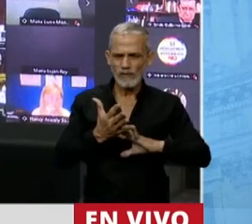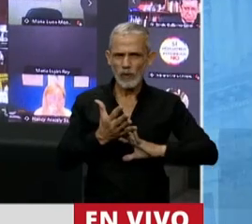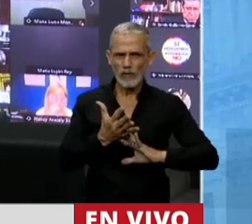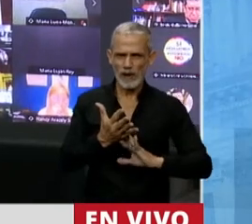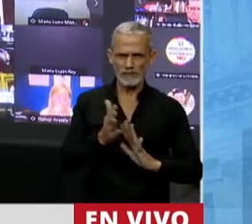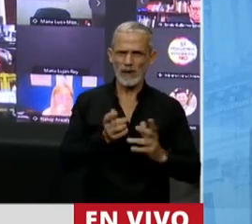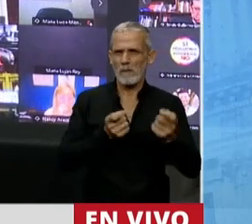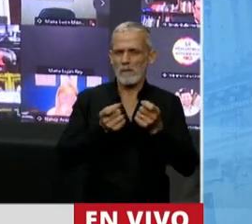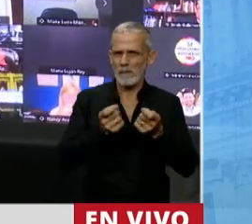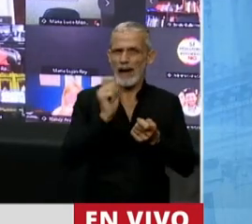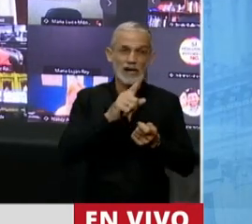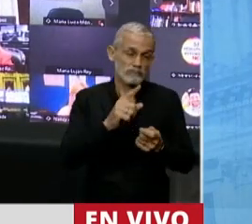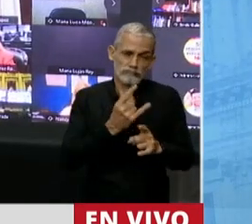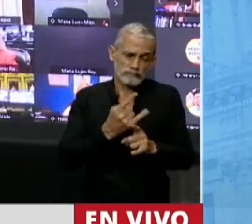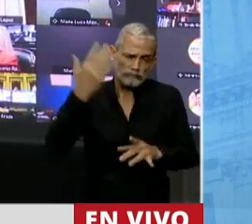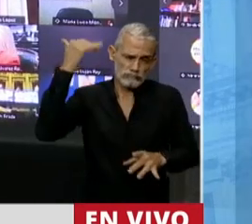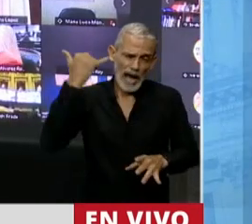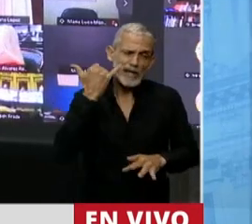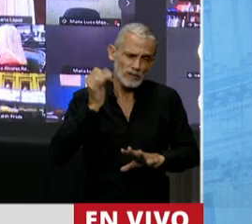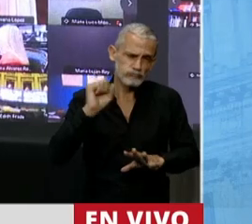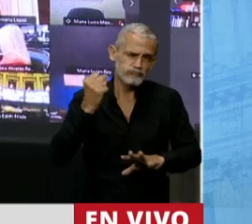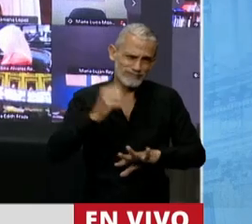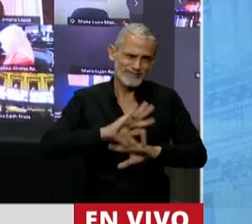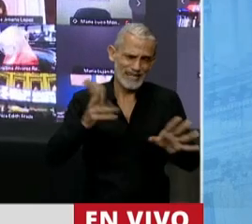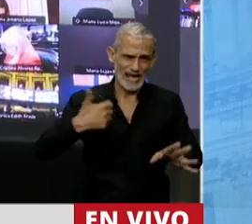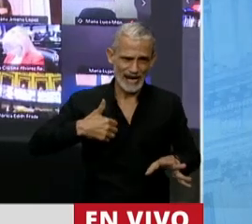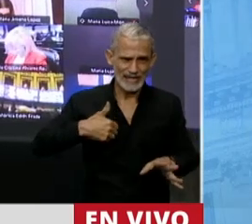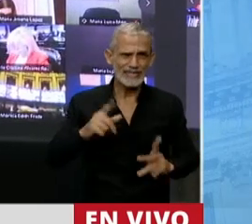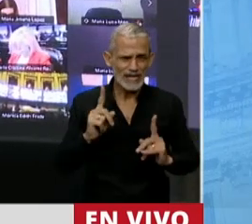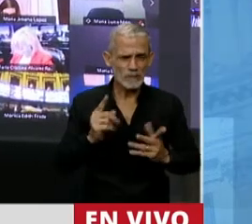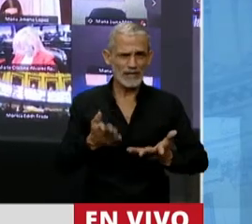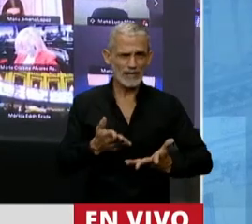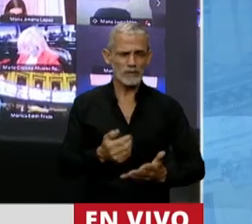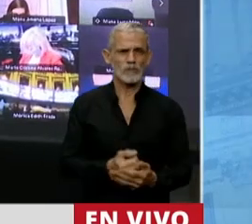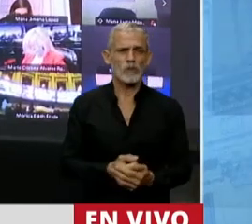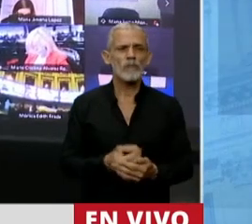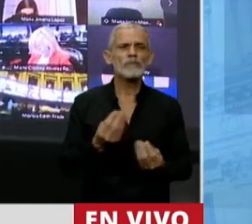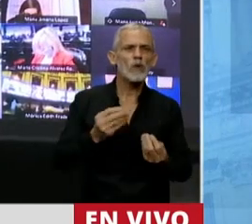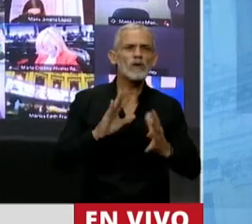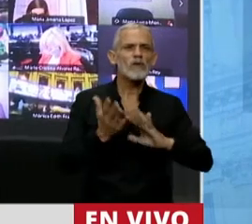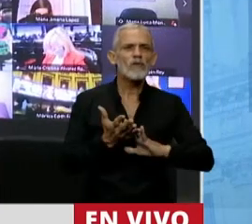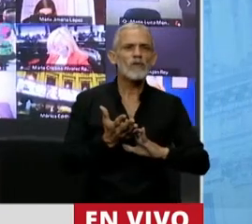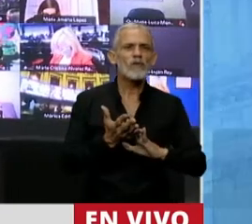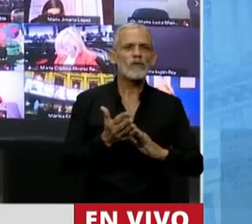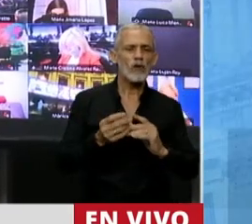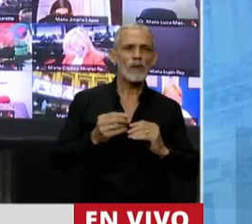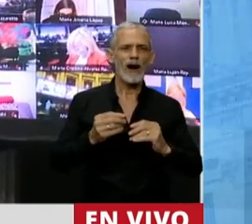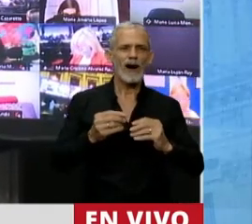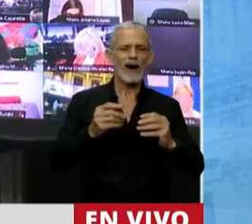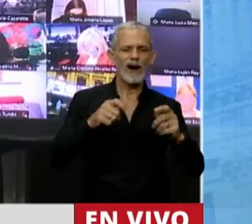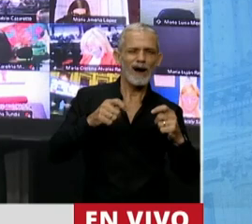y cómo lo hicieron en otras oportunidades en la Argentina, bajo una épica de cartón,